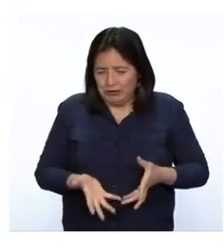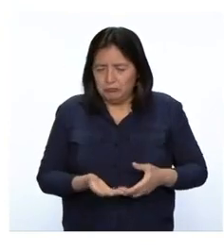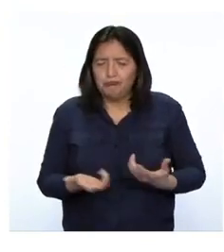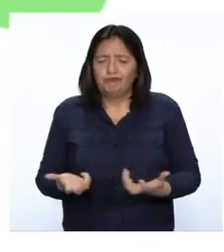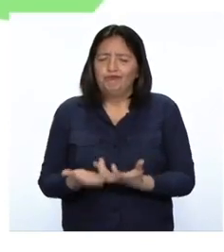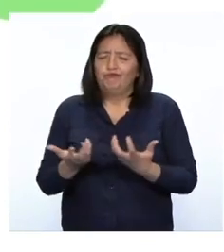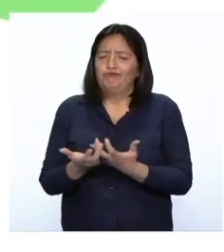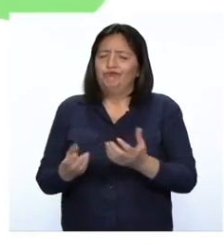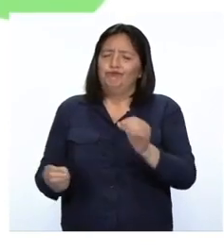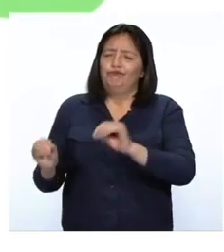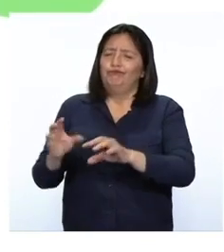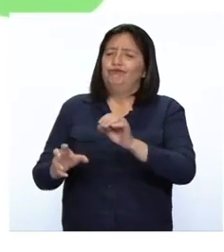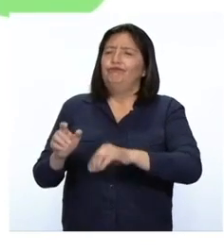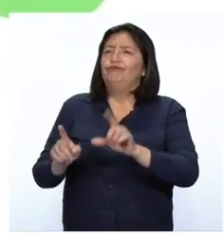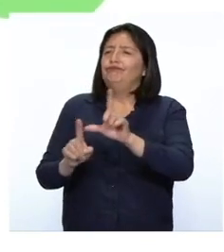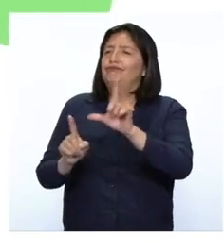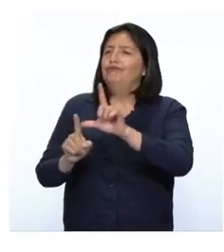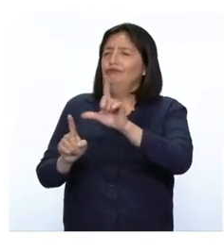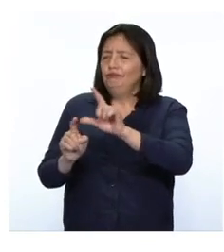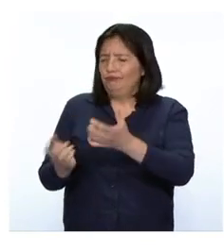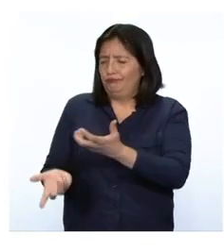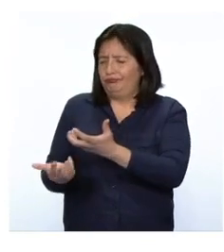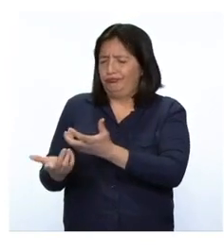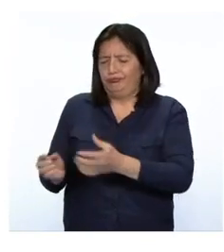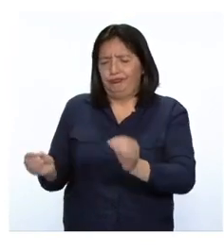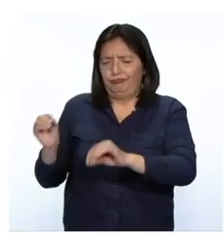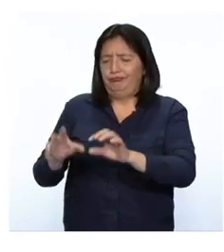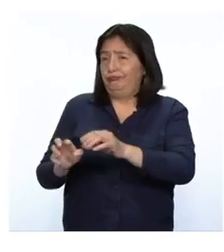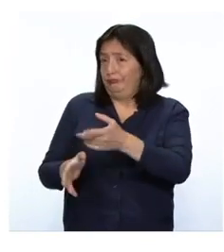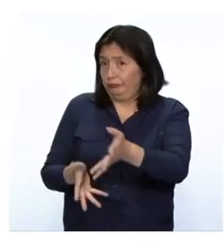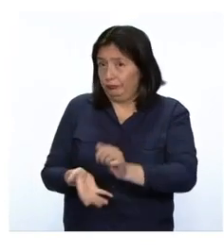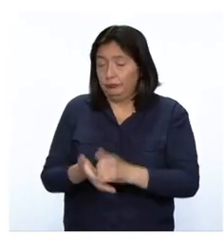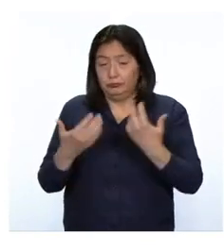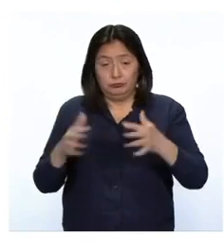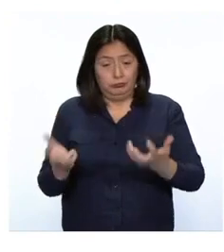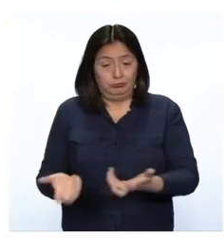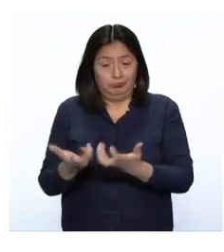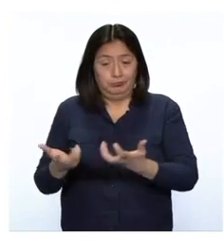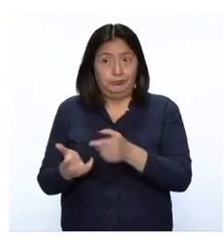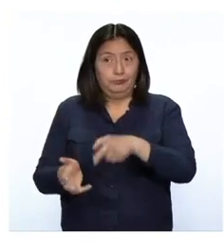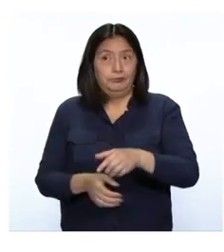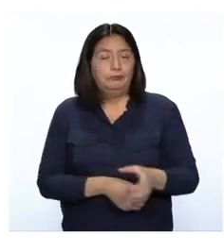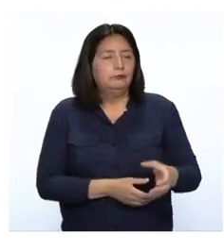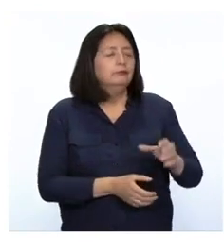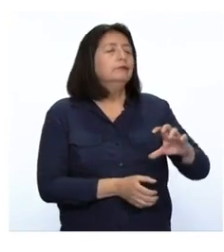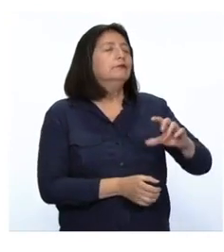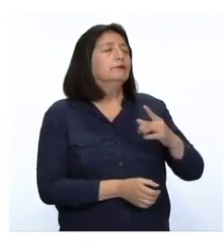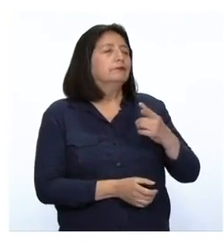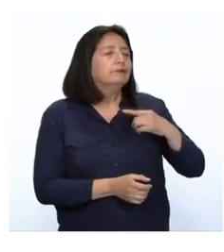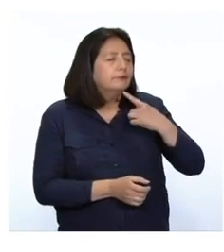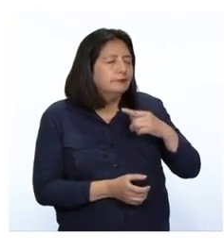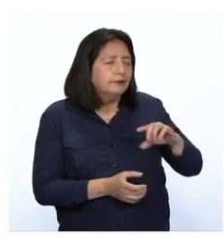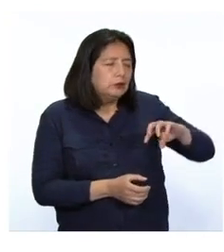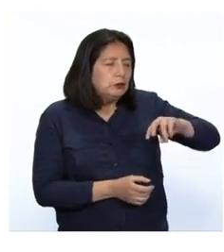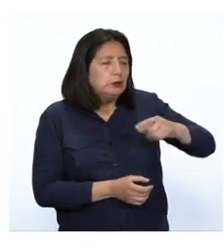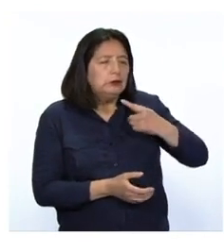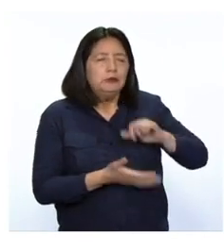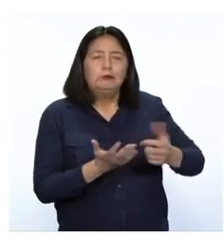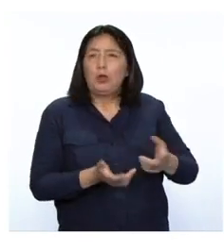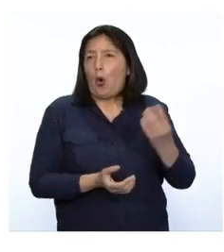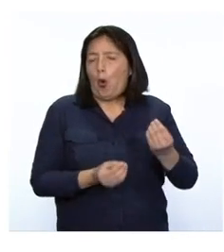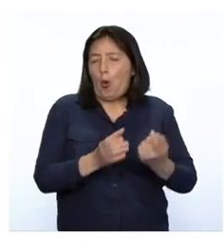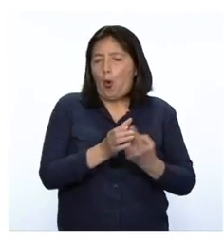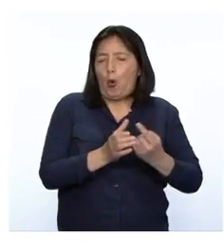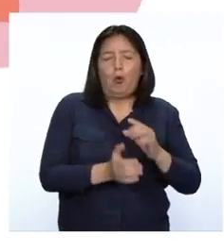rica donde agregan lentejas ancochadas. Siempre que preparan esta ensalada toman limonada o jugo de fresa para asimilar